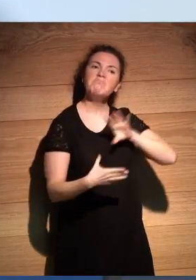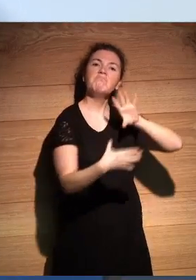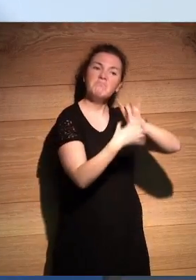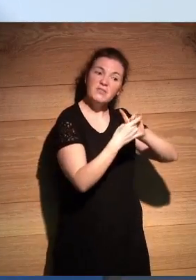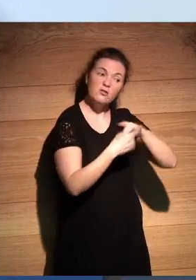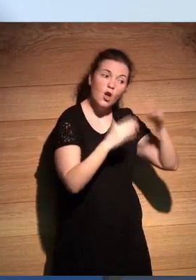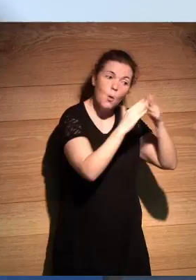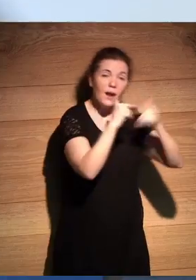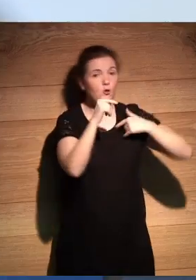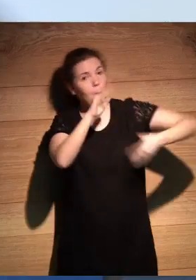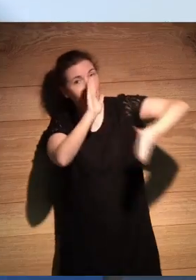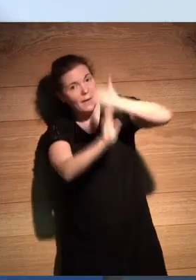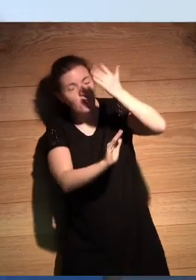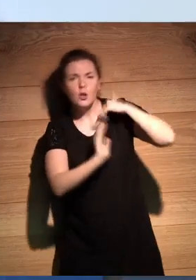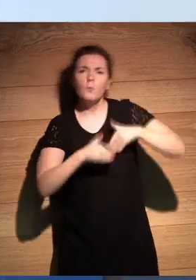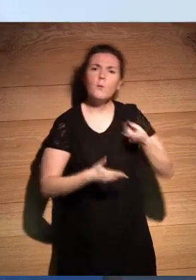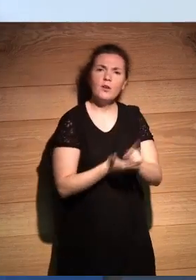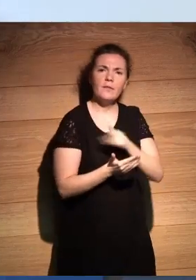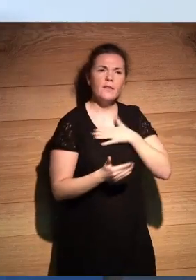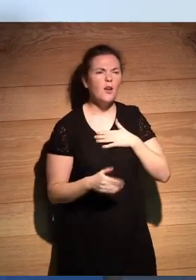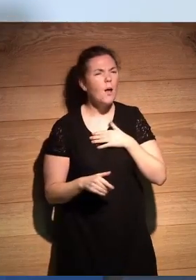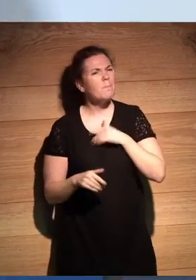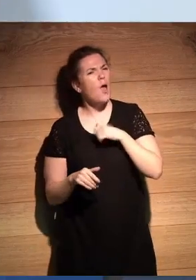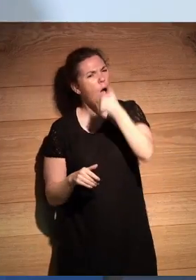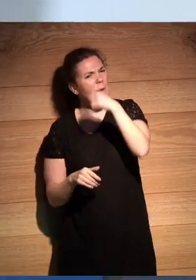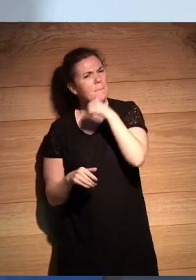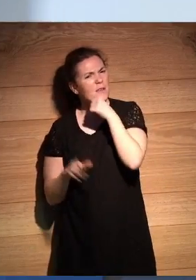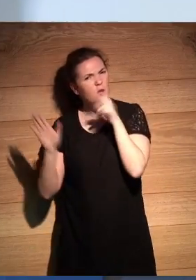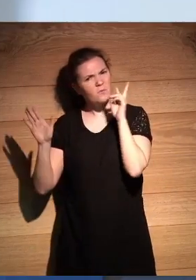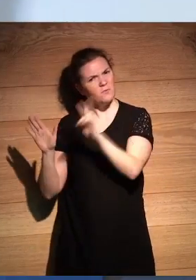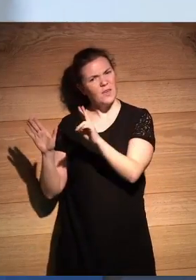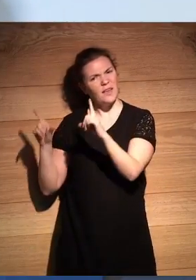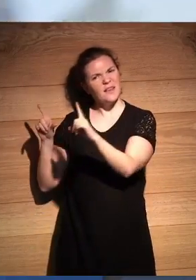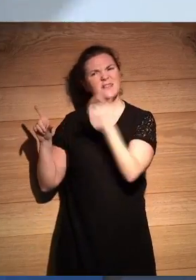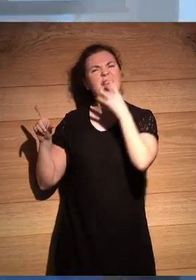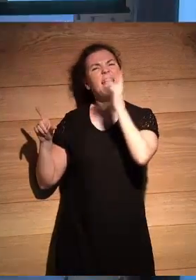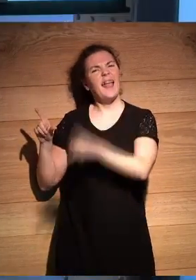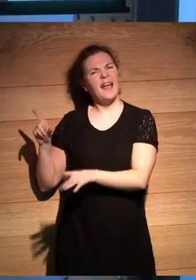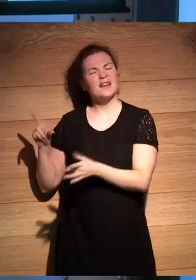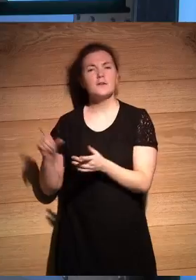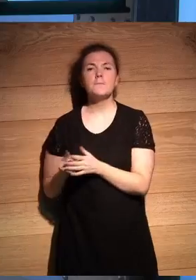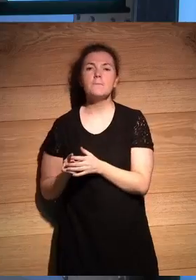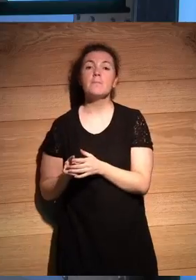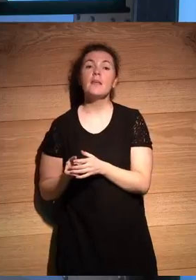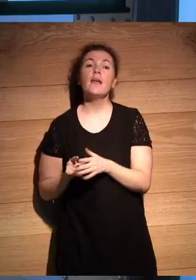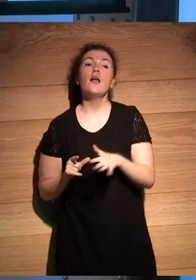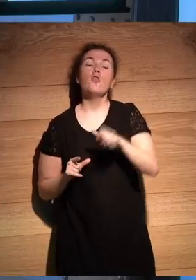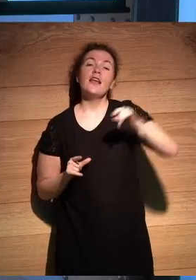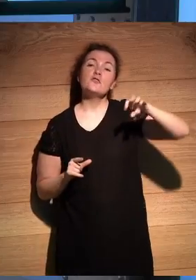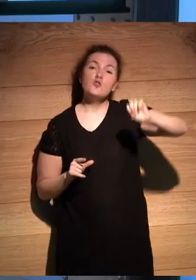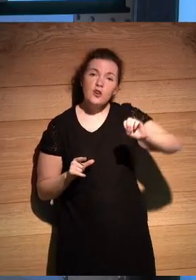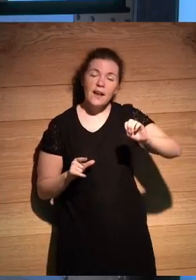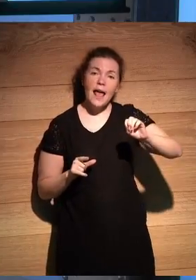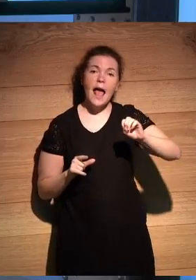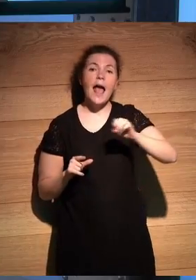había ido, ¿no? Y ese anciano que hay en la pantalla, ¿quién es? Bueno, el Atlas de Sonora creado por este